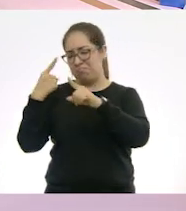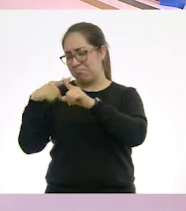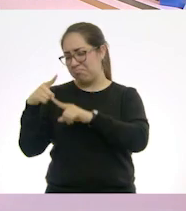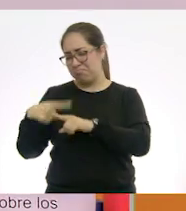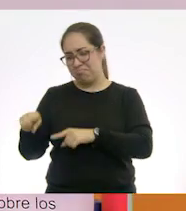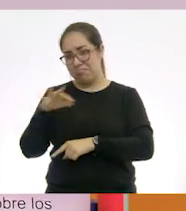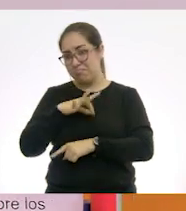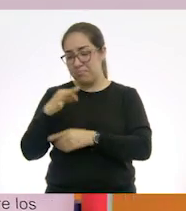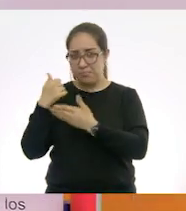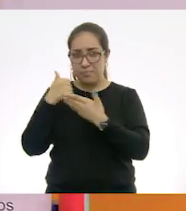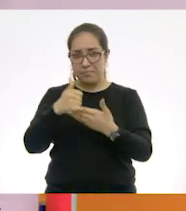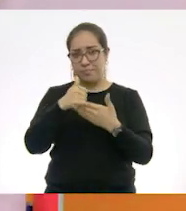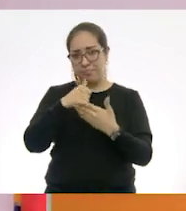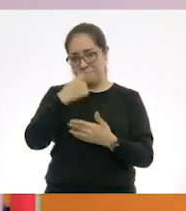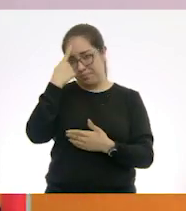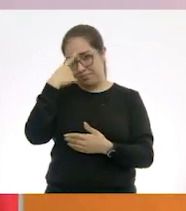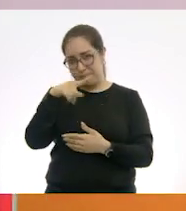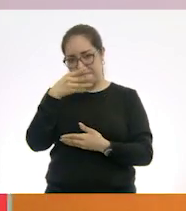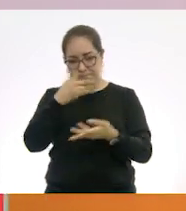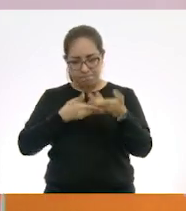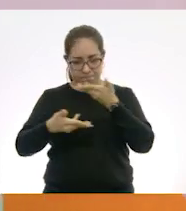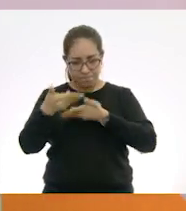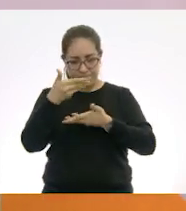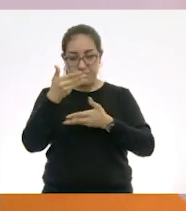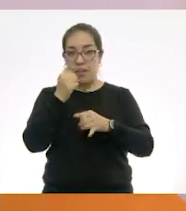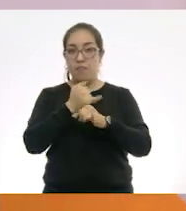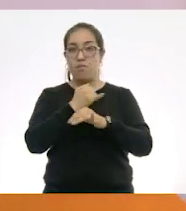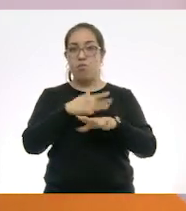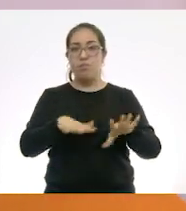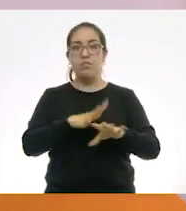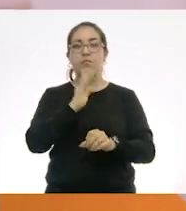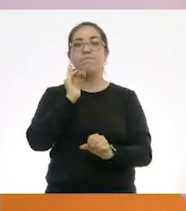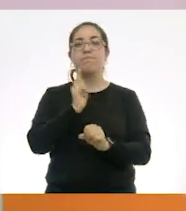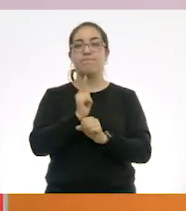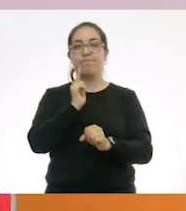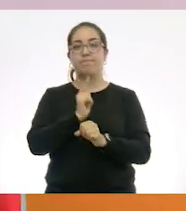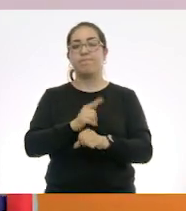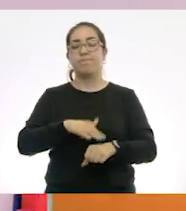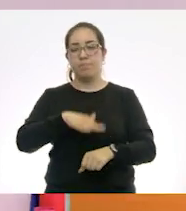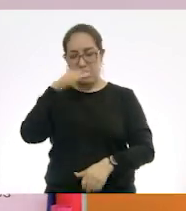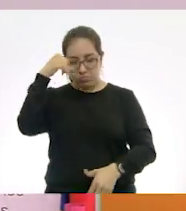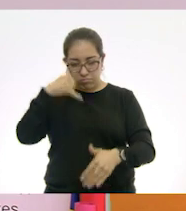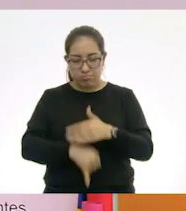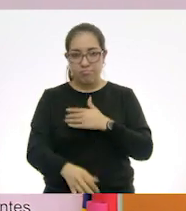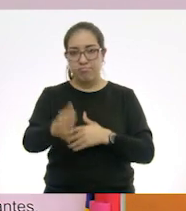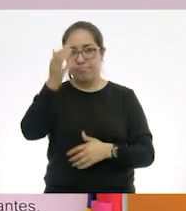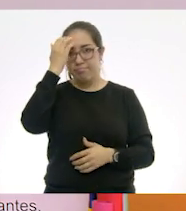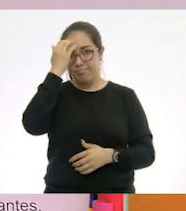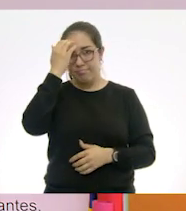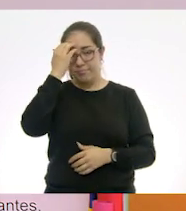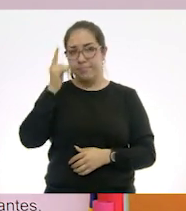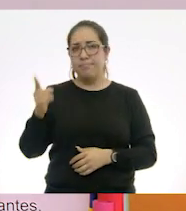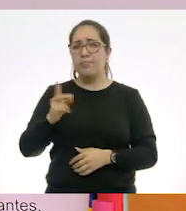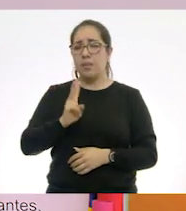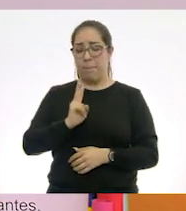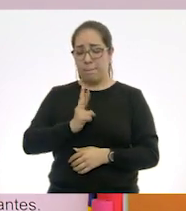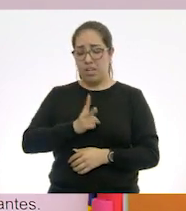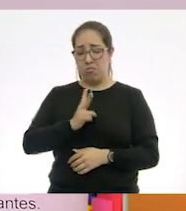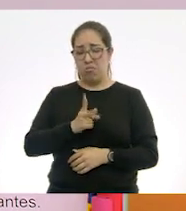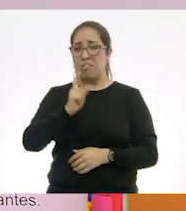para que les ayude a encontrar lo que quieren saber más. Entonces, qué es un virus